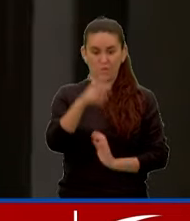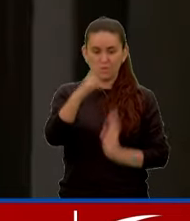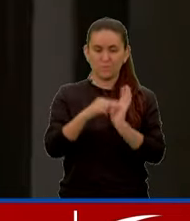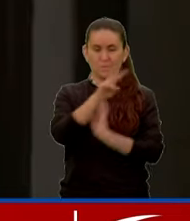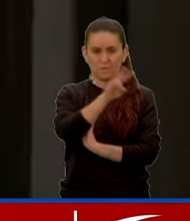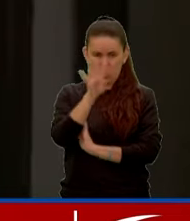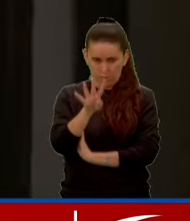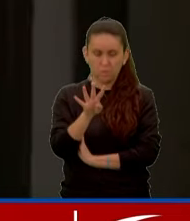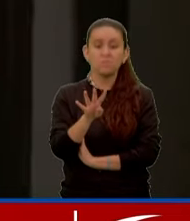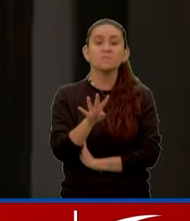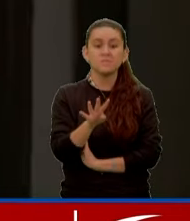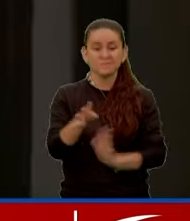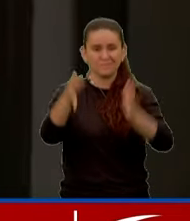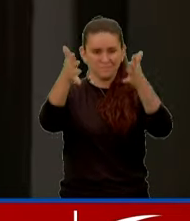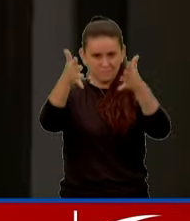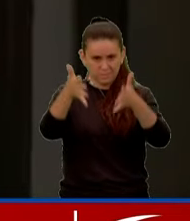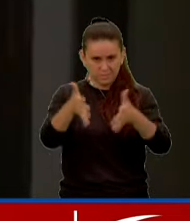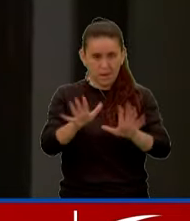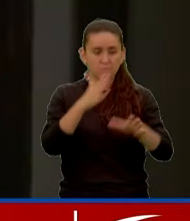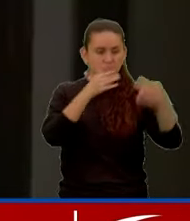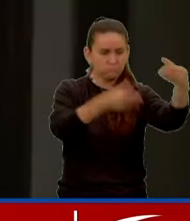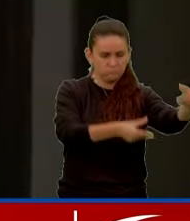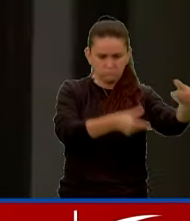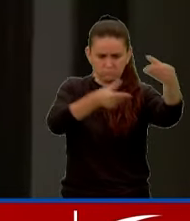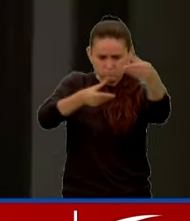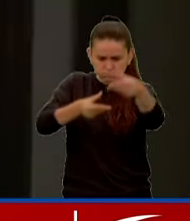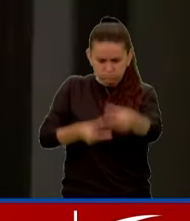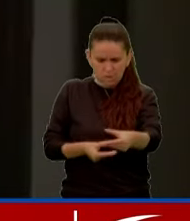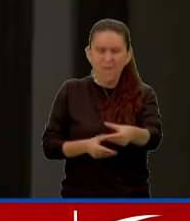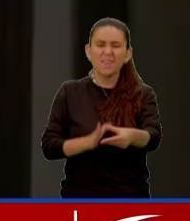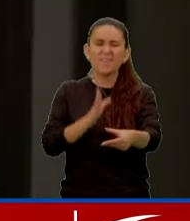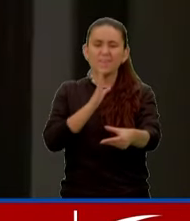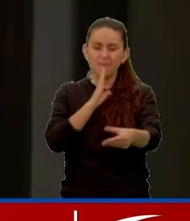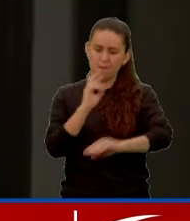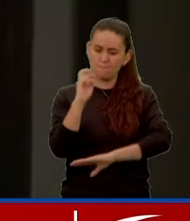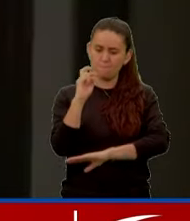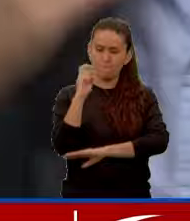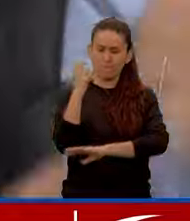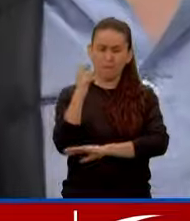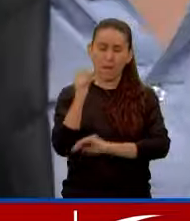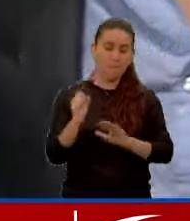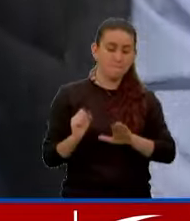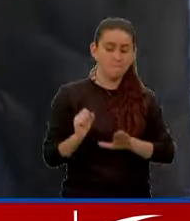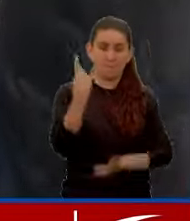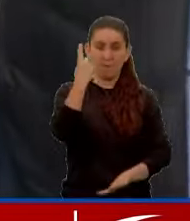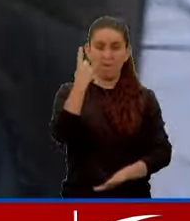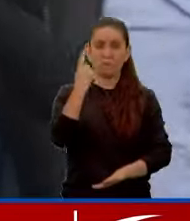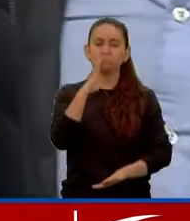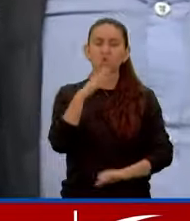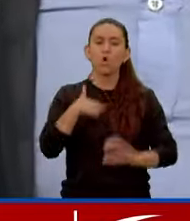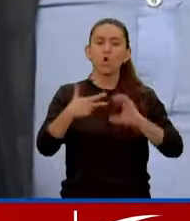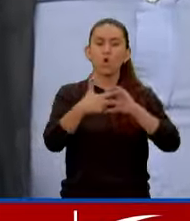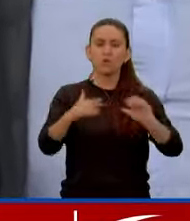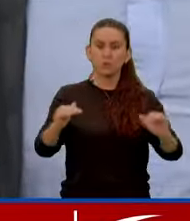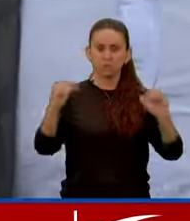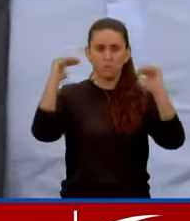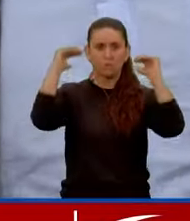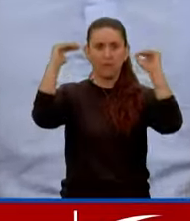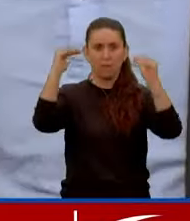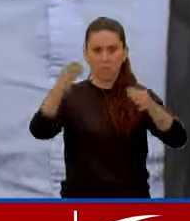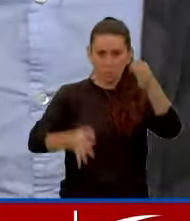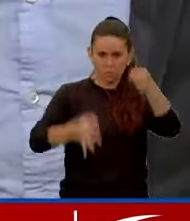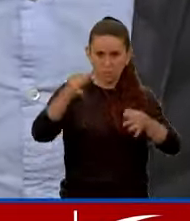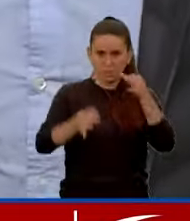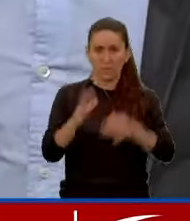por reparto, cae este expediente en manos del fiscal primero delegado ante la Corte Suprema de Justicia,